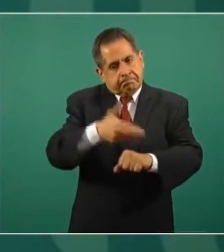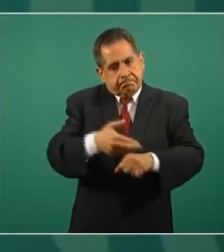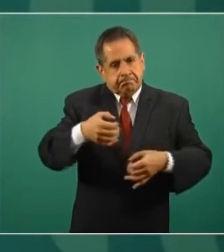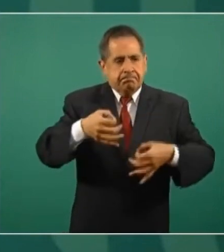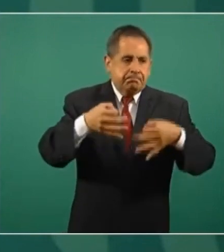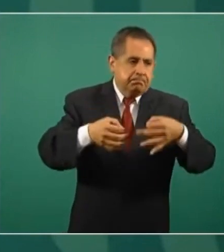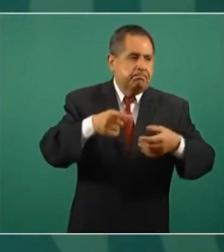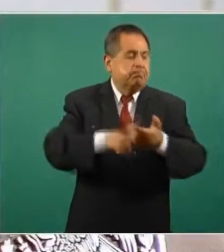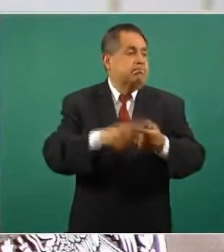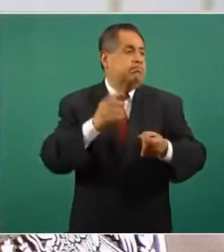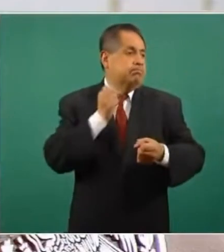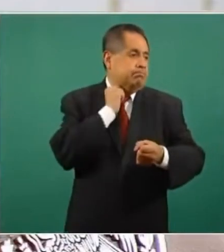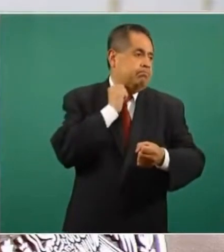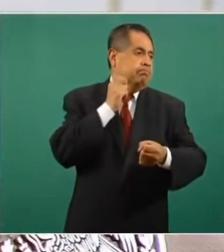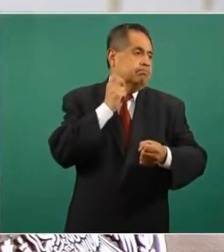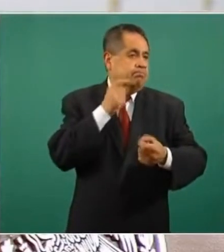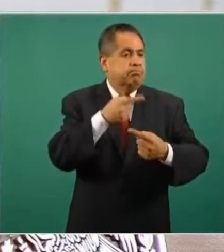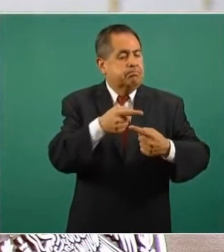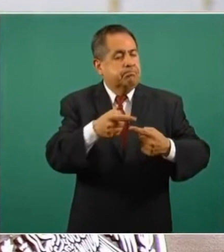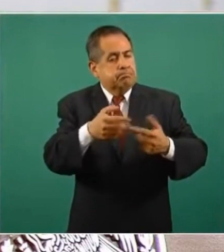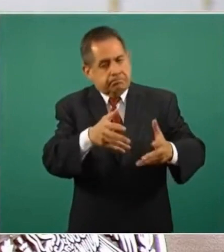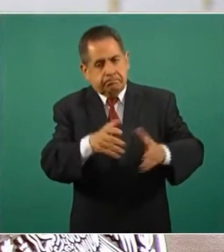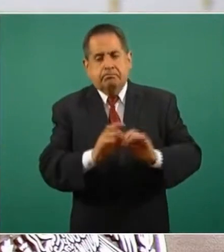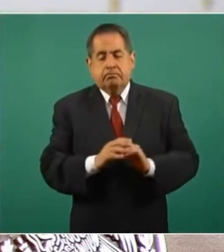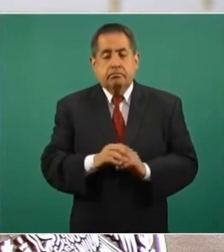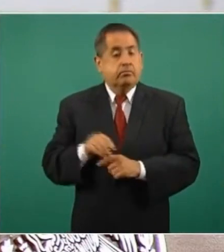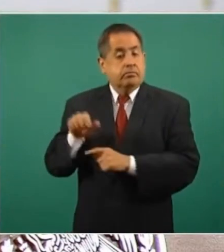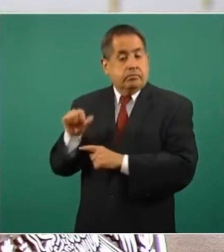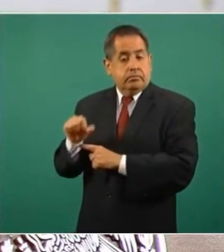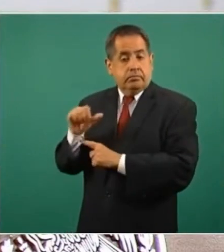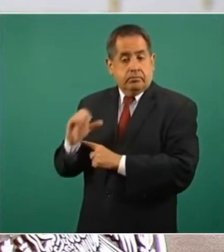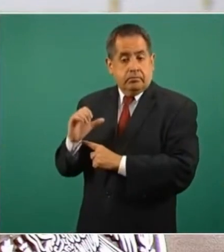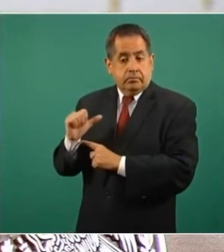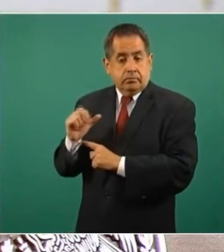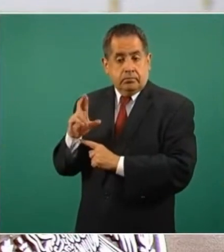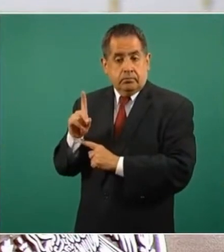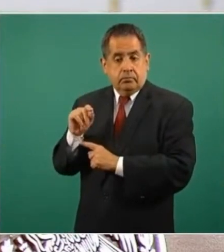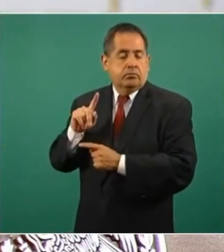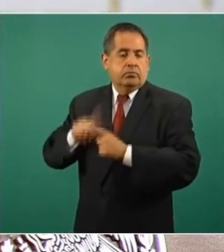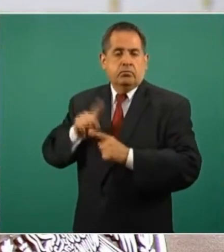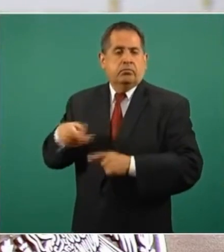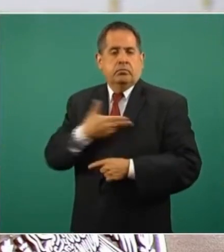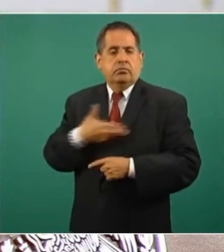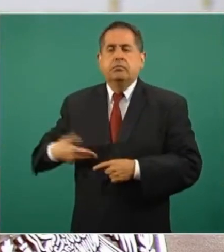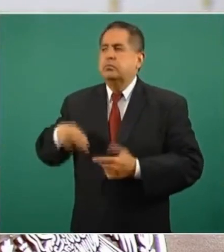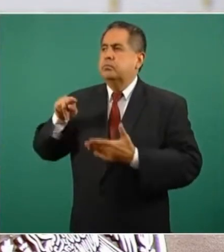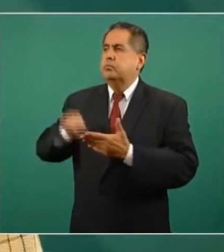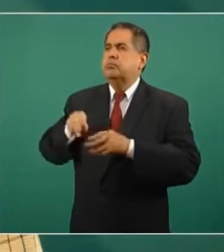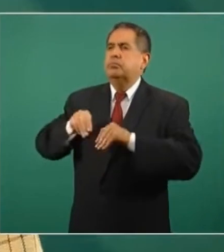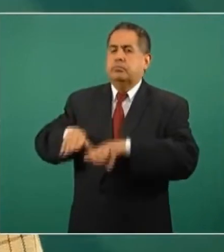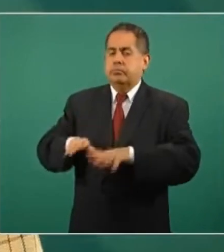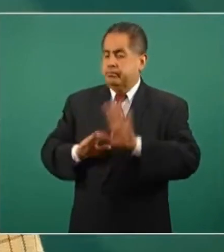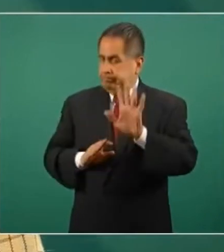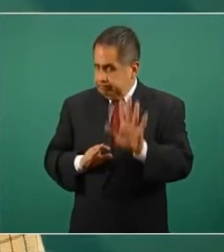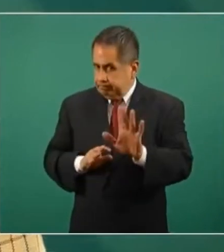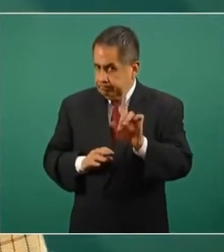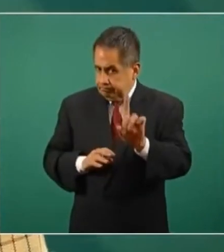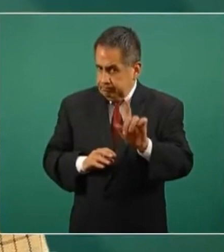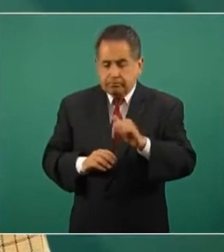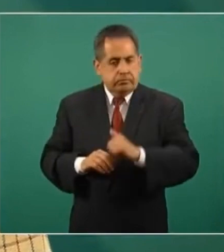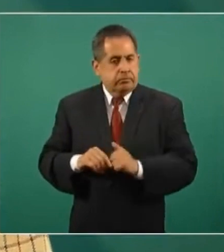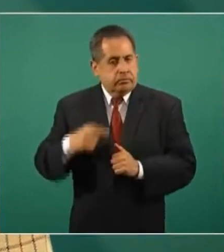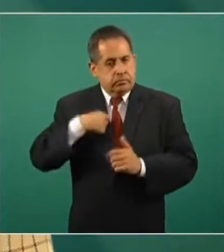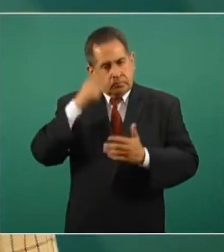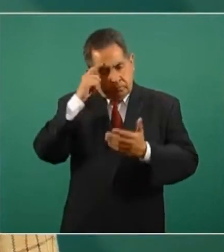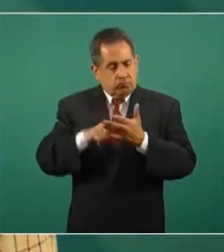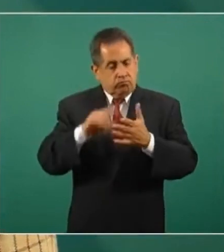y el acuerdo es el acuerdo del señor presidente de la República. Entonces, yo creo